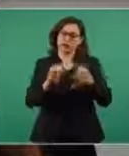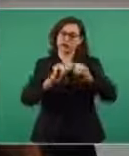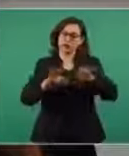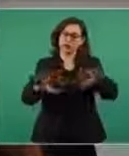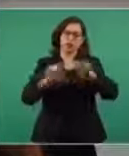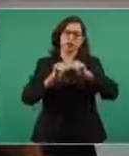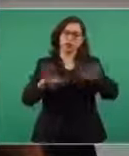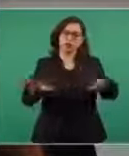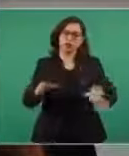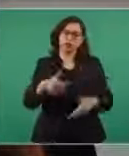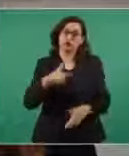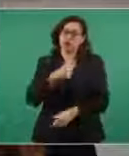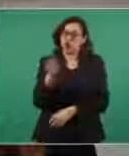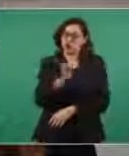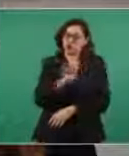este